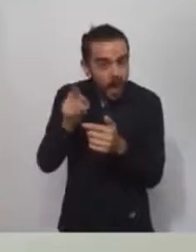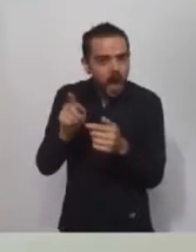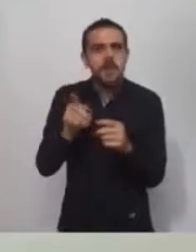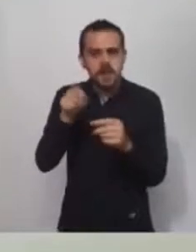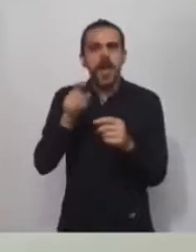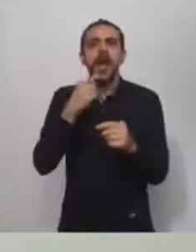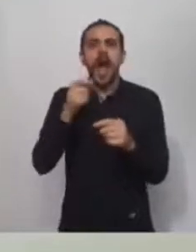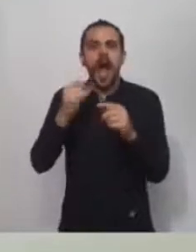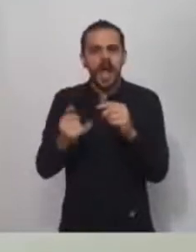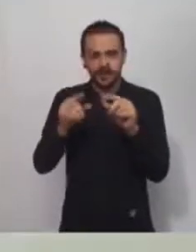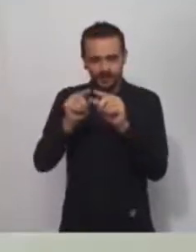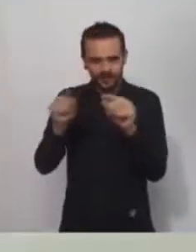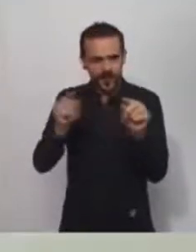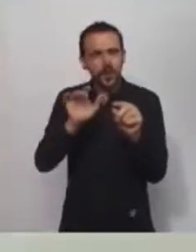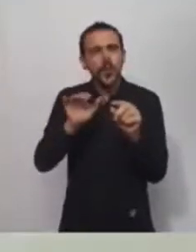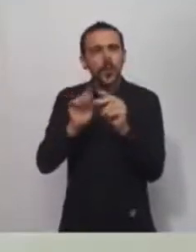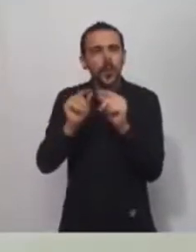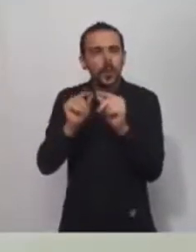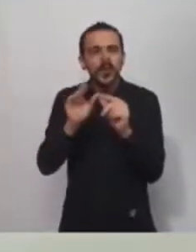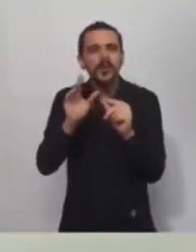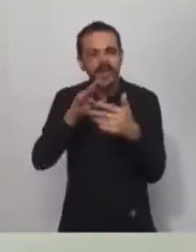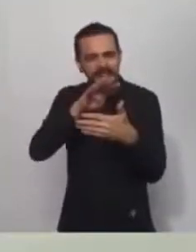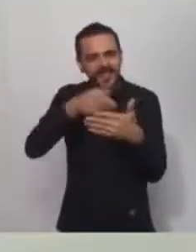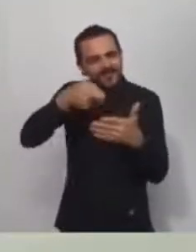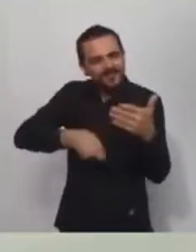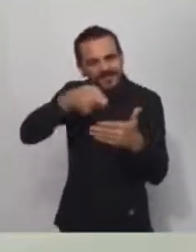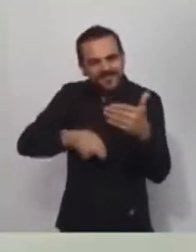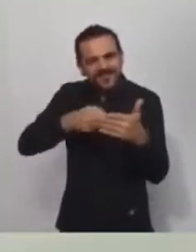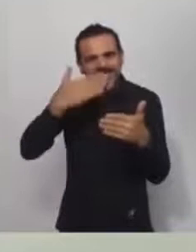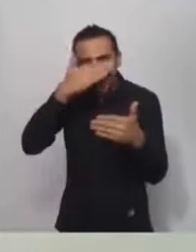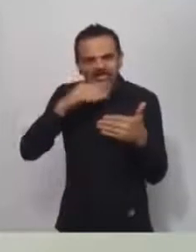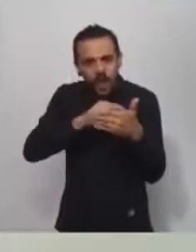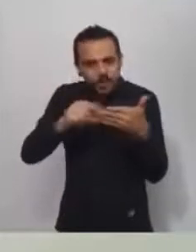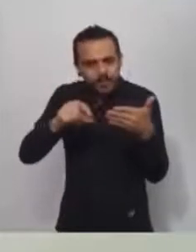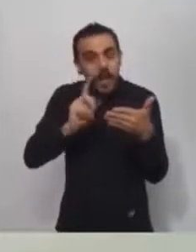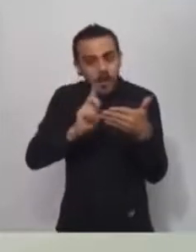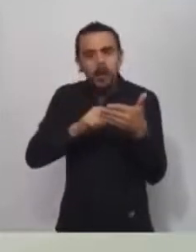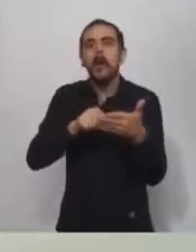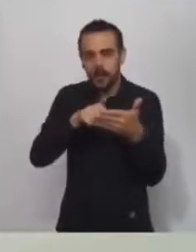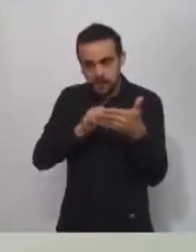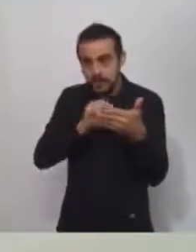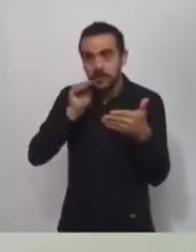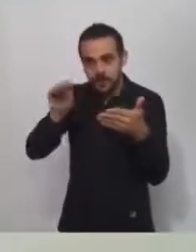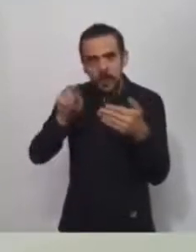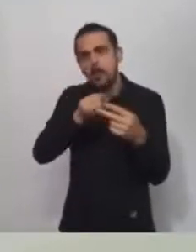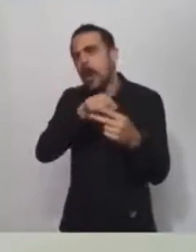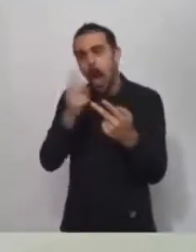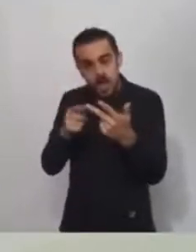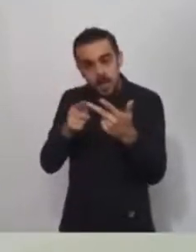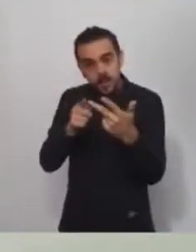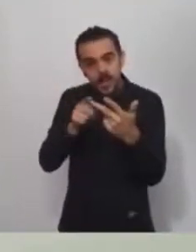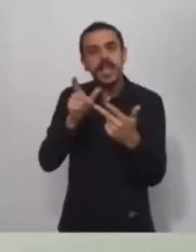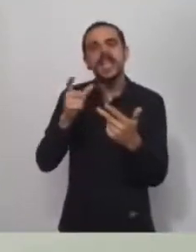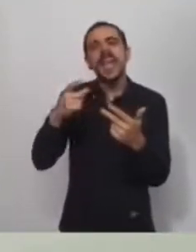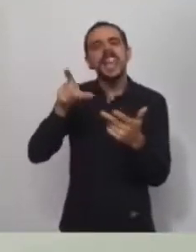tarjeta vinculada a una cuenta bancaria y automáticamente validan los datos y se pueden abonar los